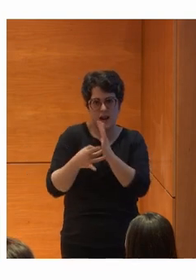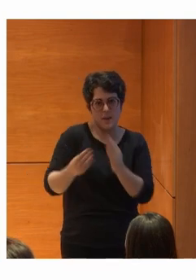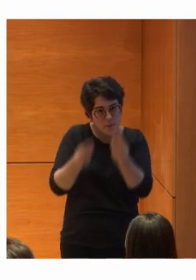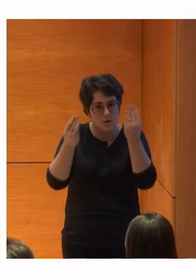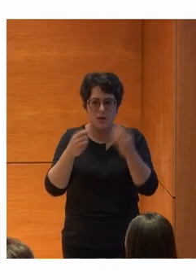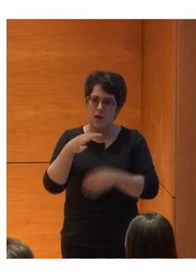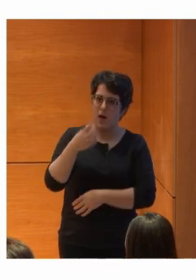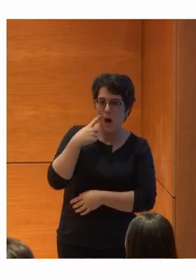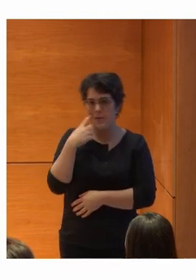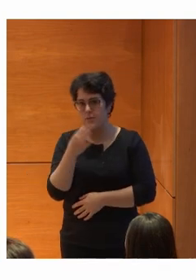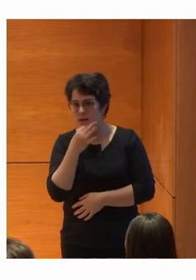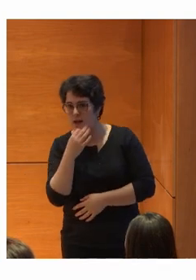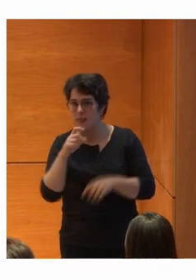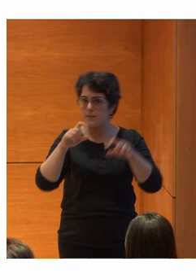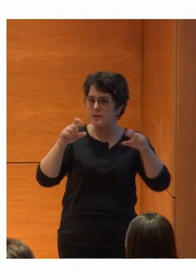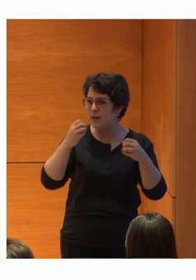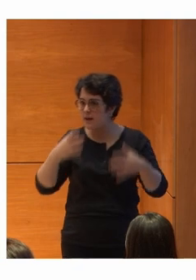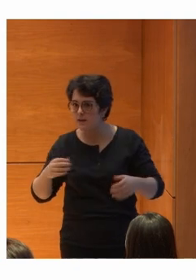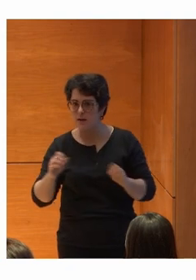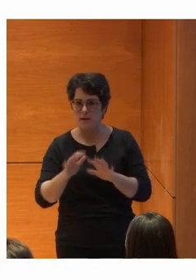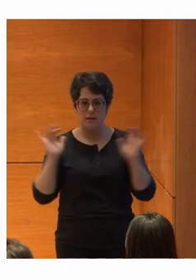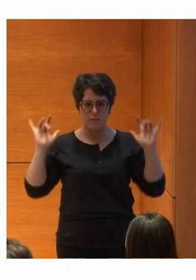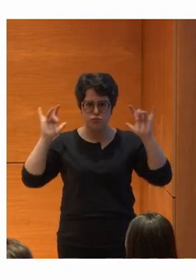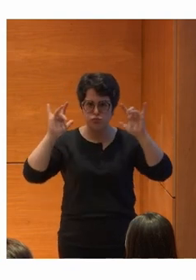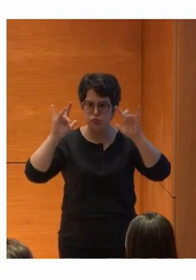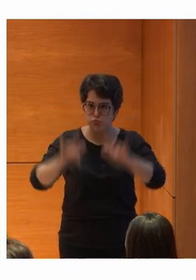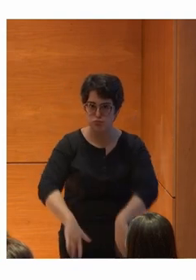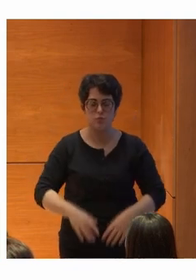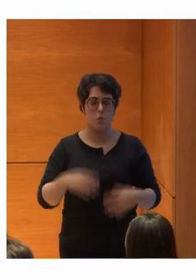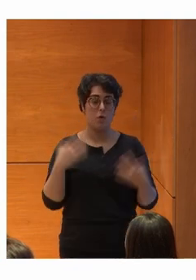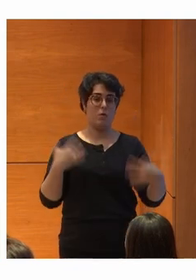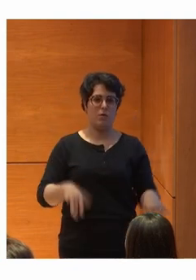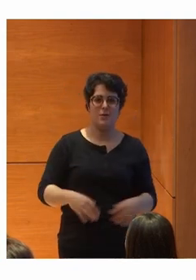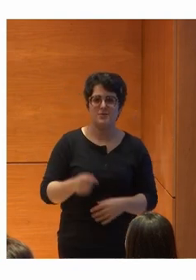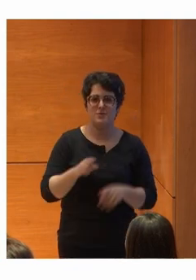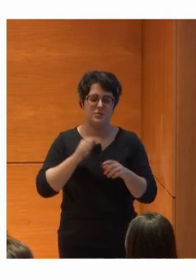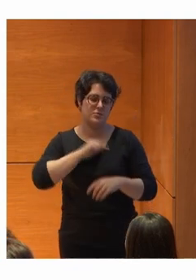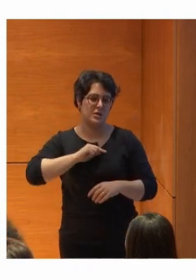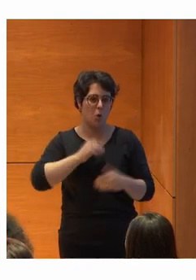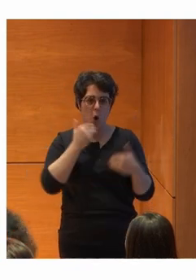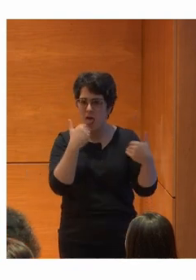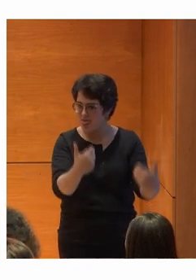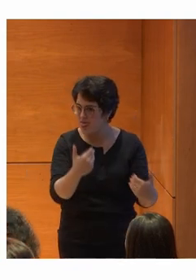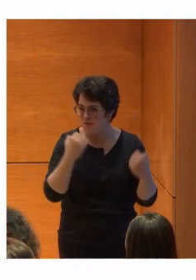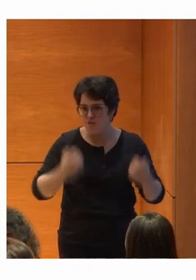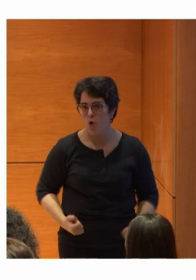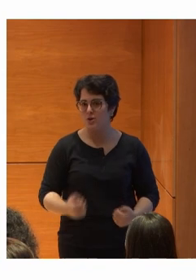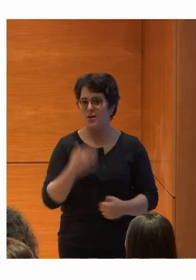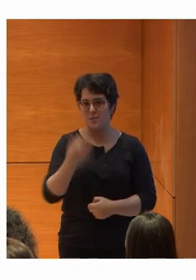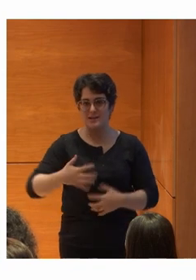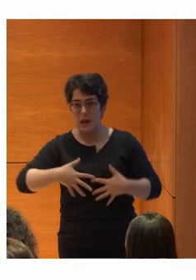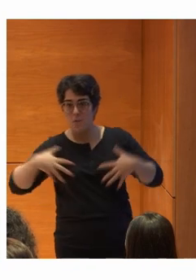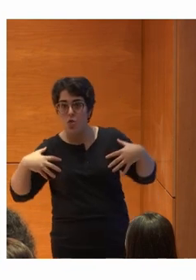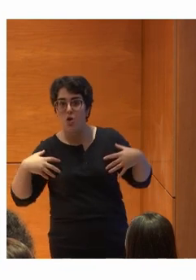decíamos Bueno a ver las empresas ¿No? Y vemos que se ha llenado esto Entonces nos Muy agradecidos ¿Vale? Y ya os digo Muy